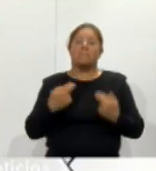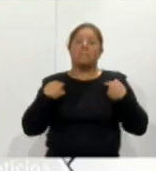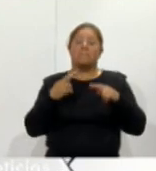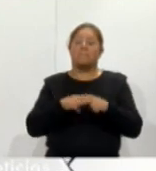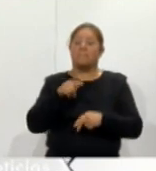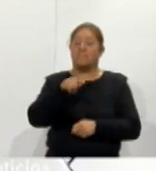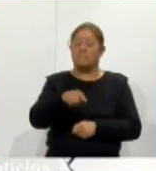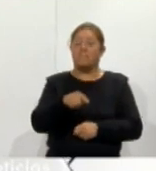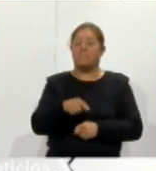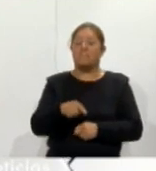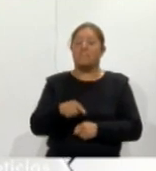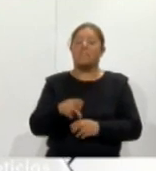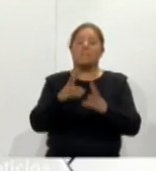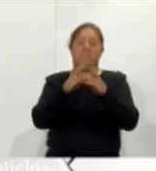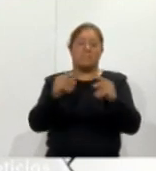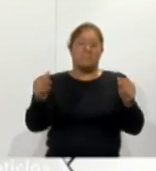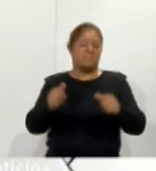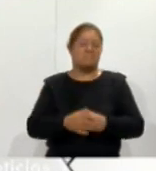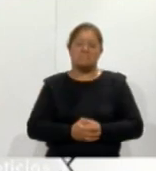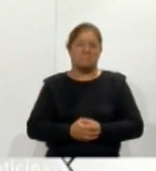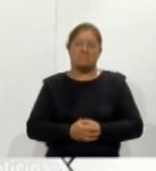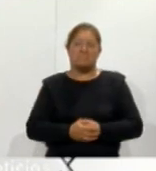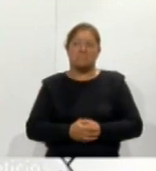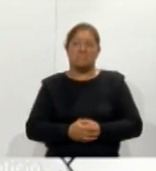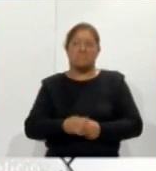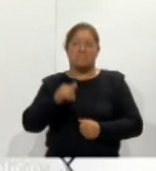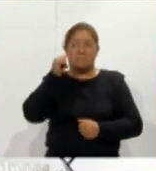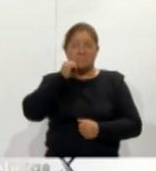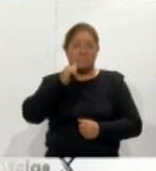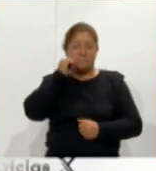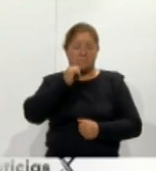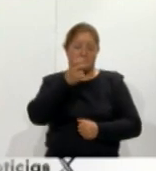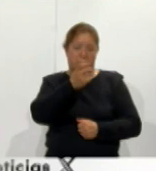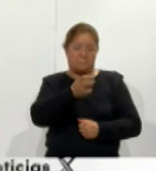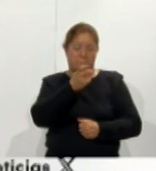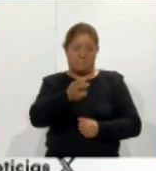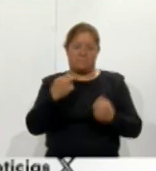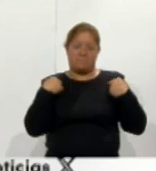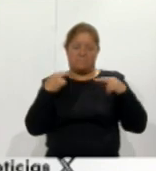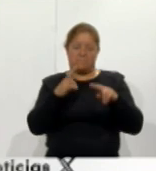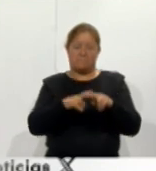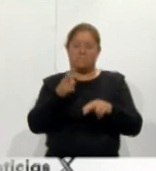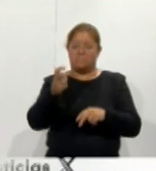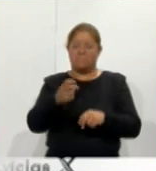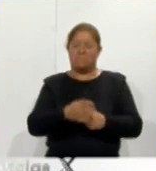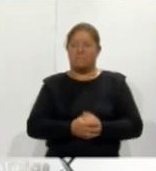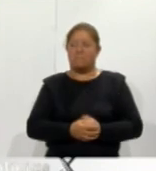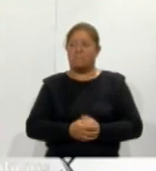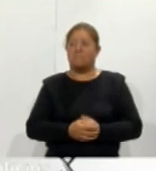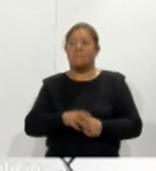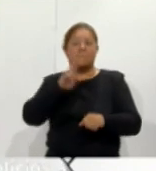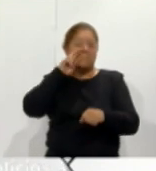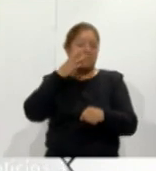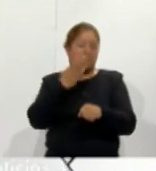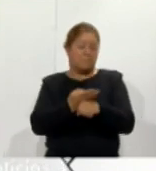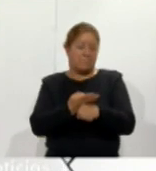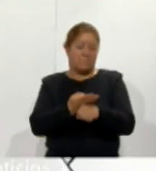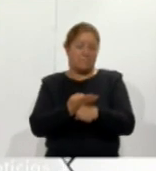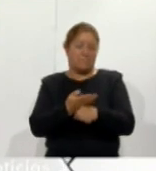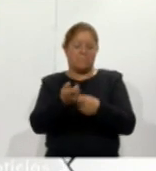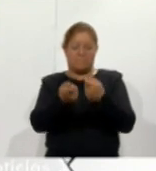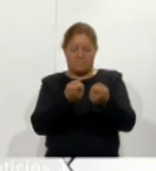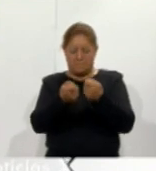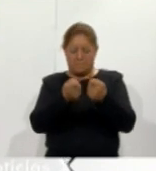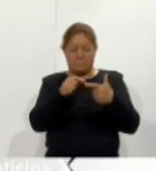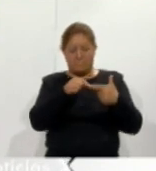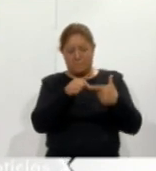no va a desaparecer ¿por qué? porque siempre el maestro es el encargado de guiar